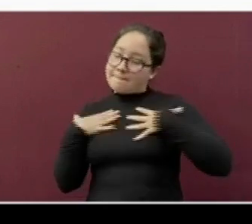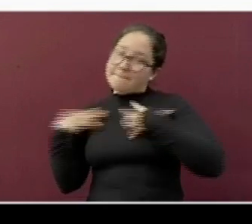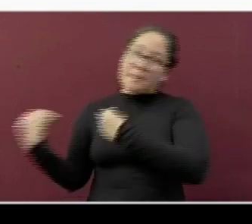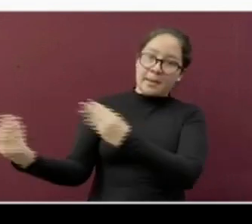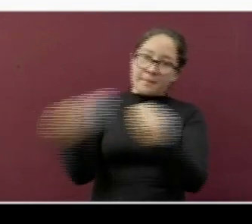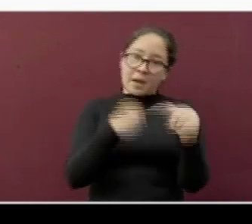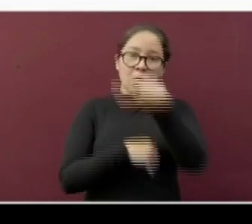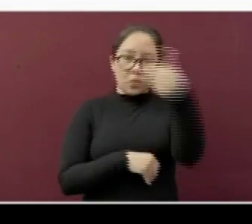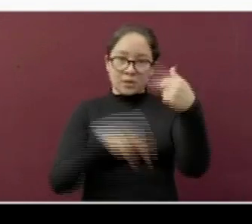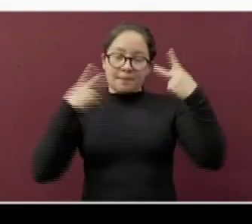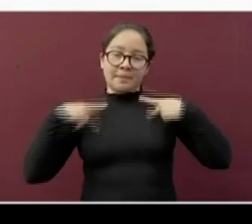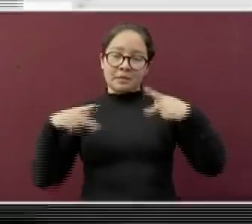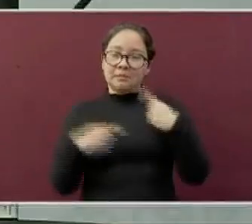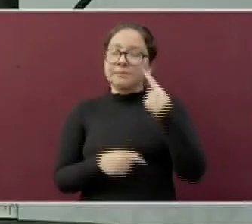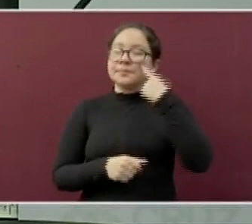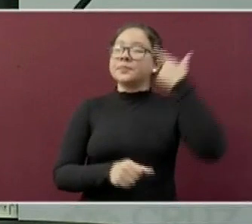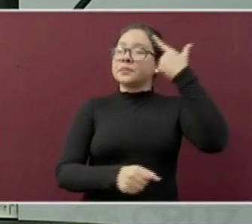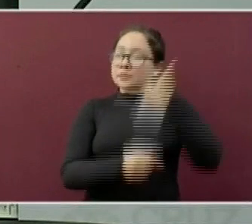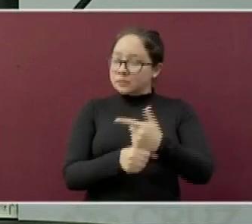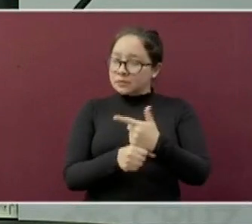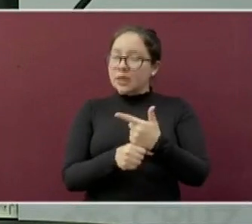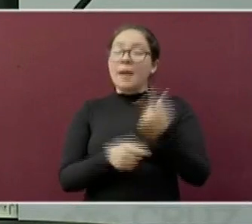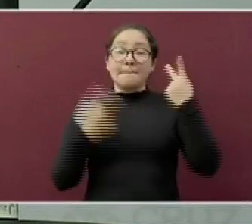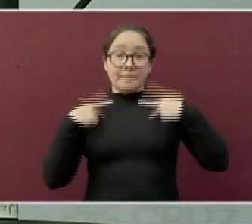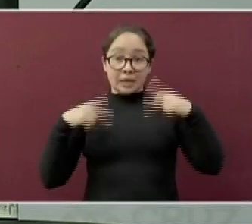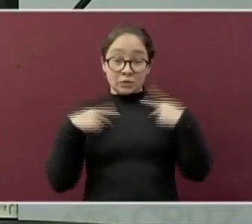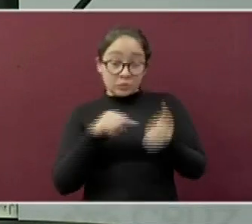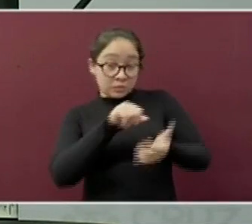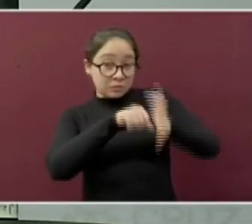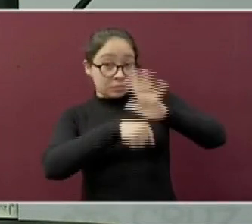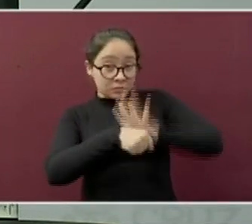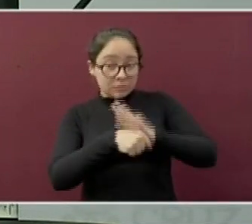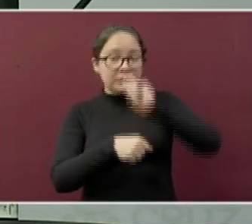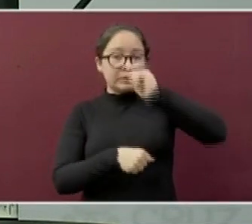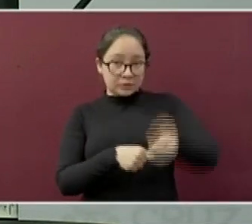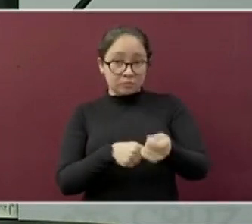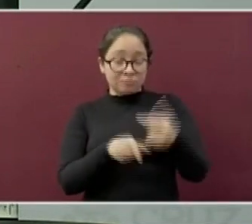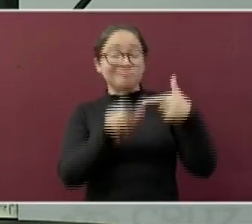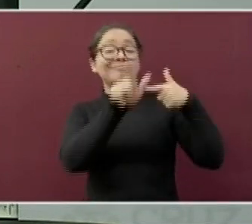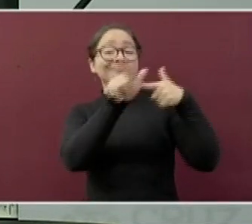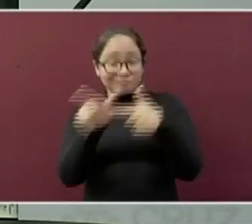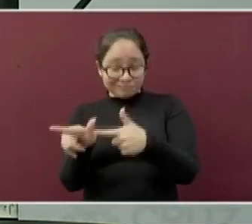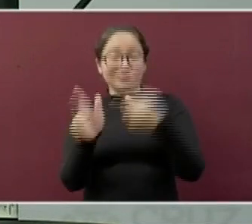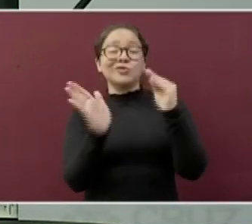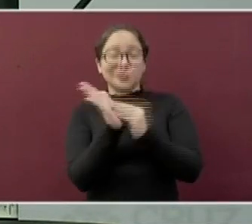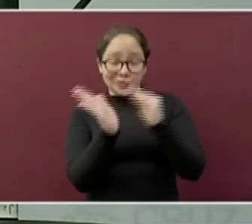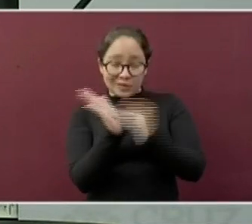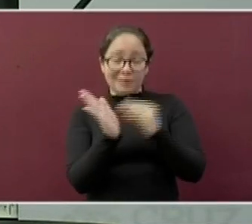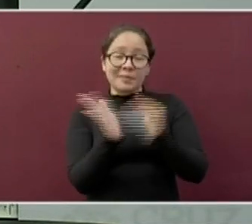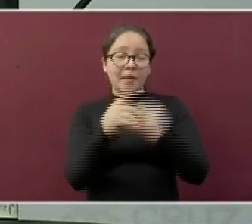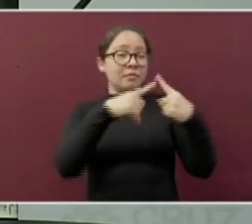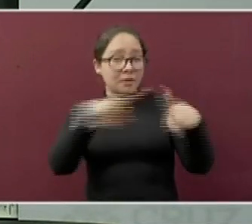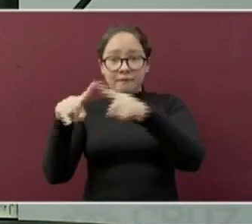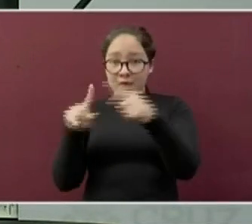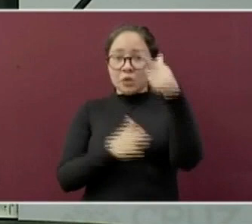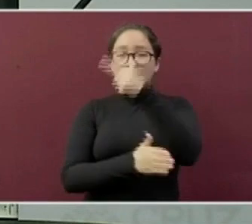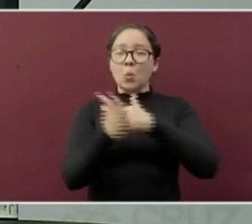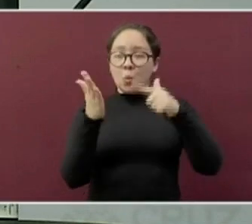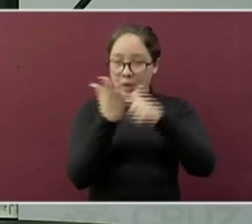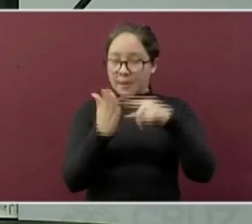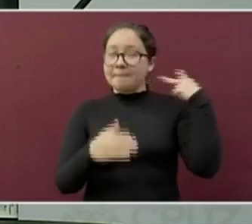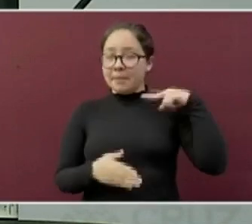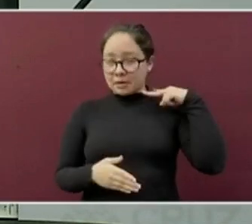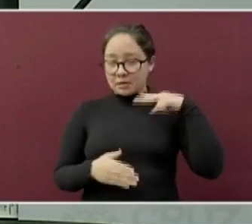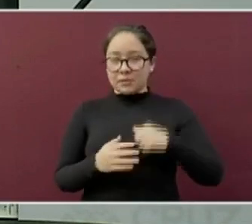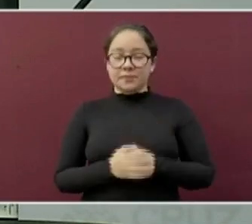Como se pueden dar cuenta, los casos positivos a COVID-19 continúan presentándose en diferentes zonas del